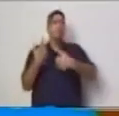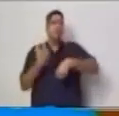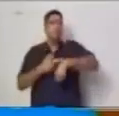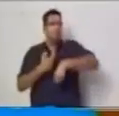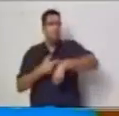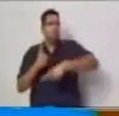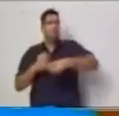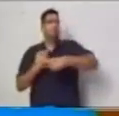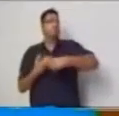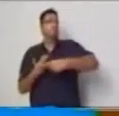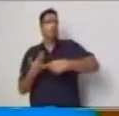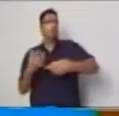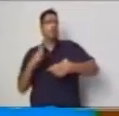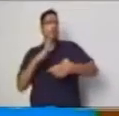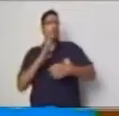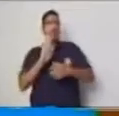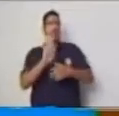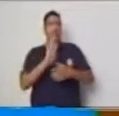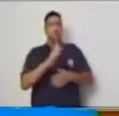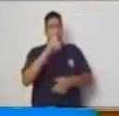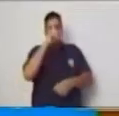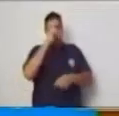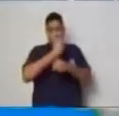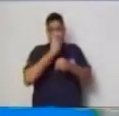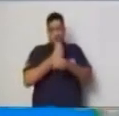Vamos